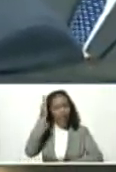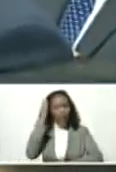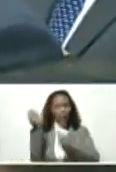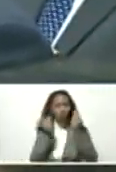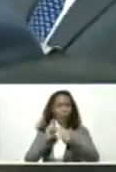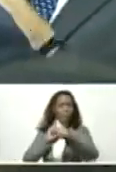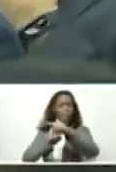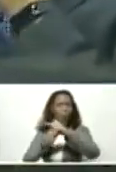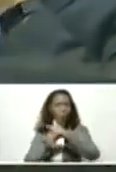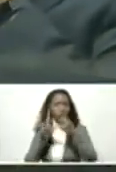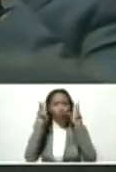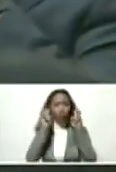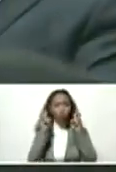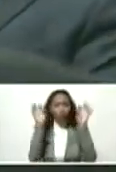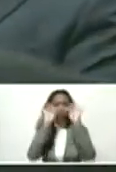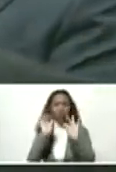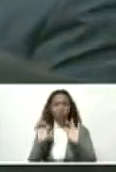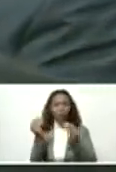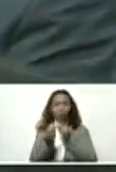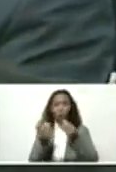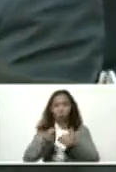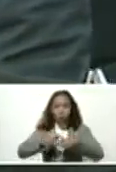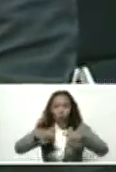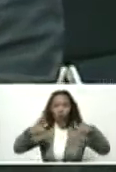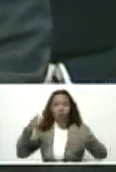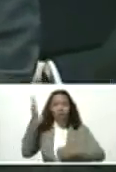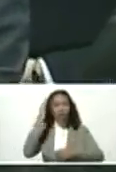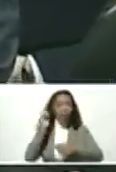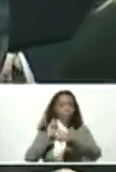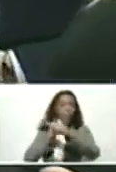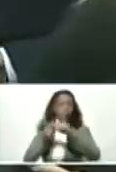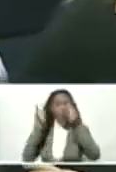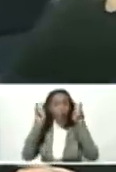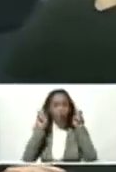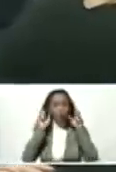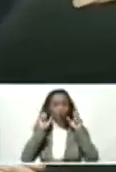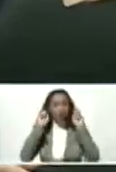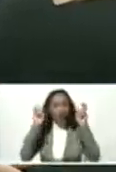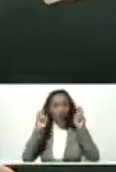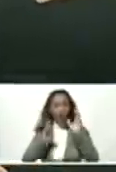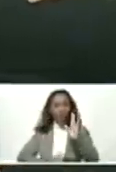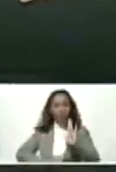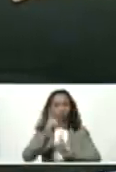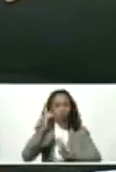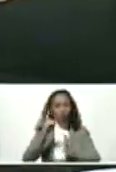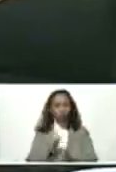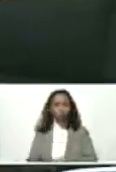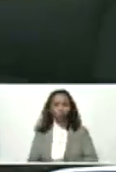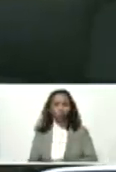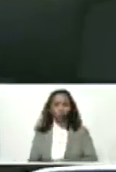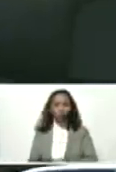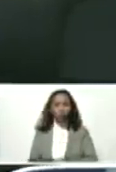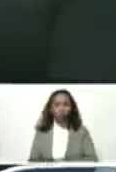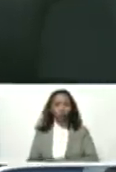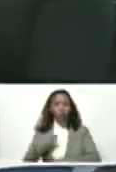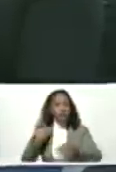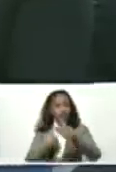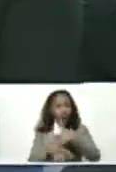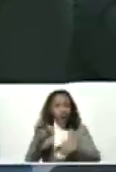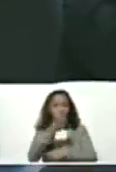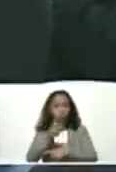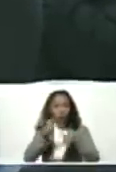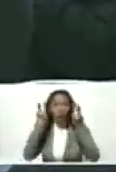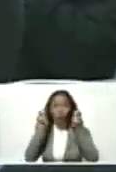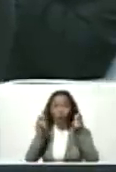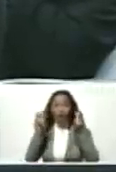nuevos motores de crecimiento, que sepa identificar los nuevos sectores de desarrollo y que vaya a la búsqueda de esos nuevos